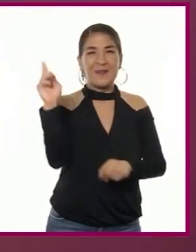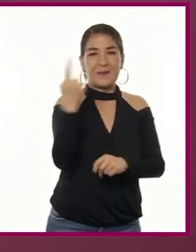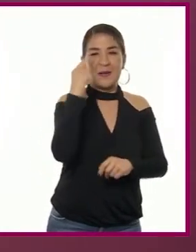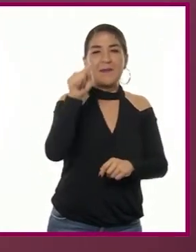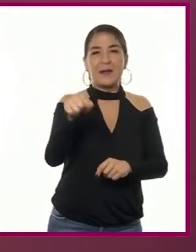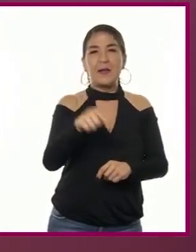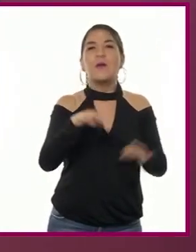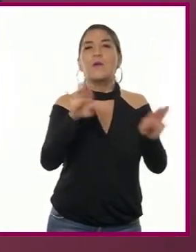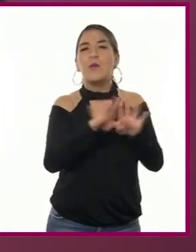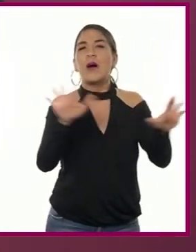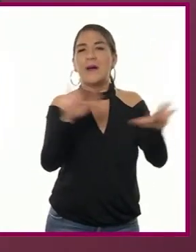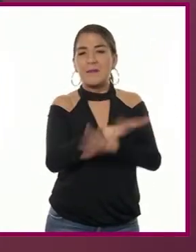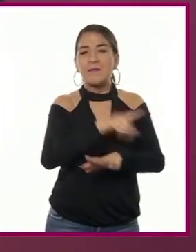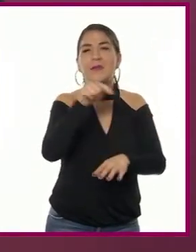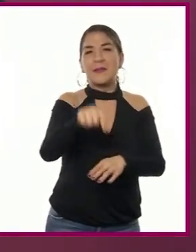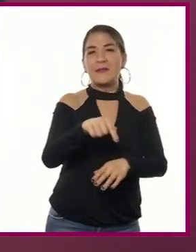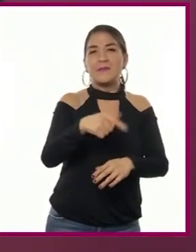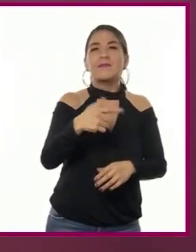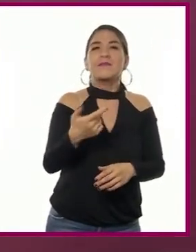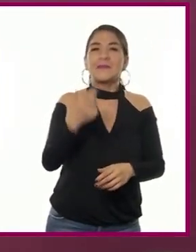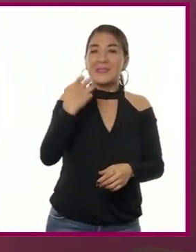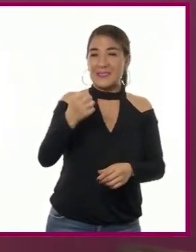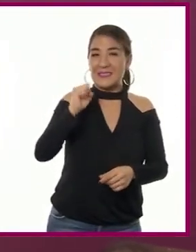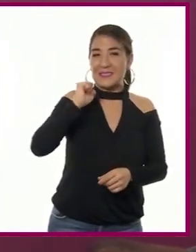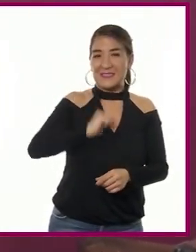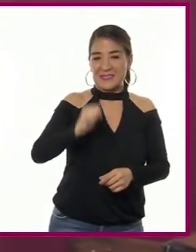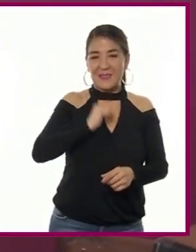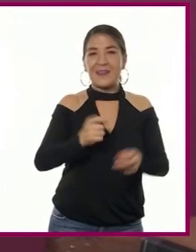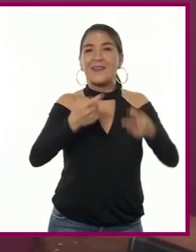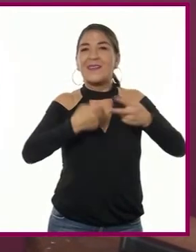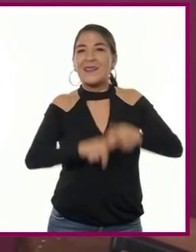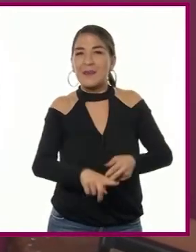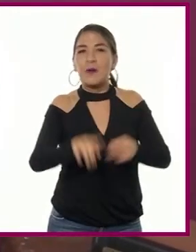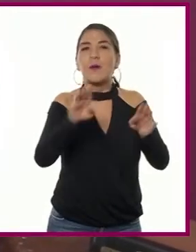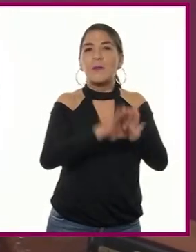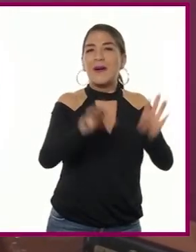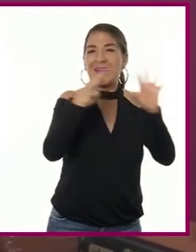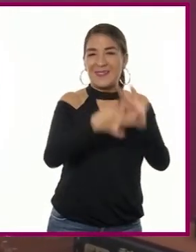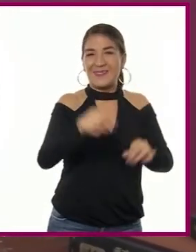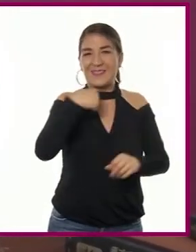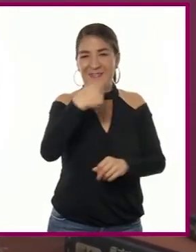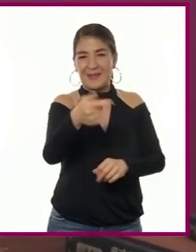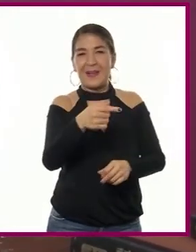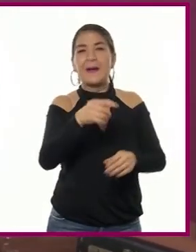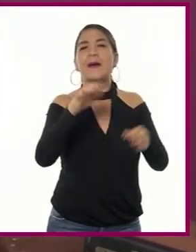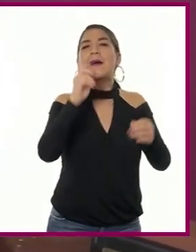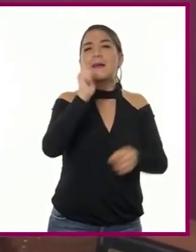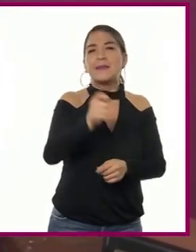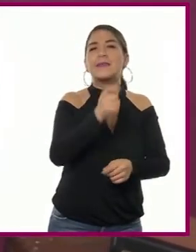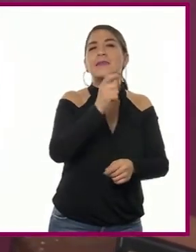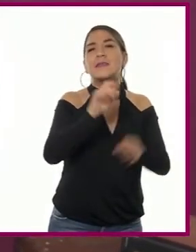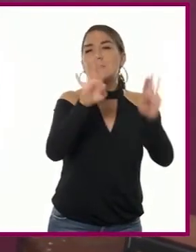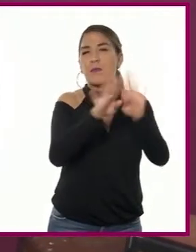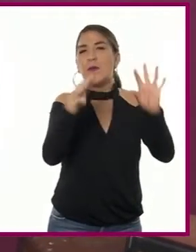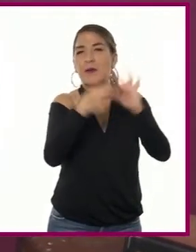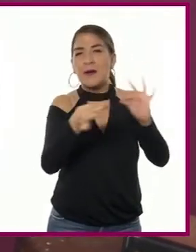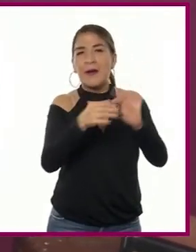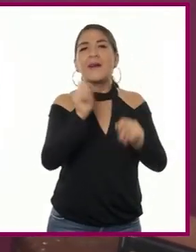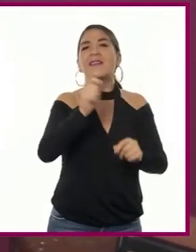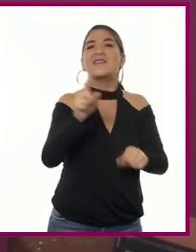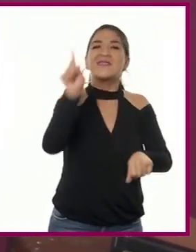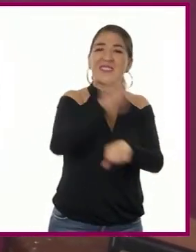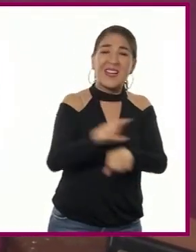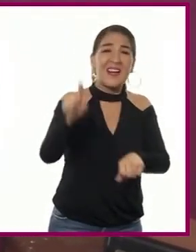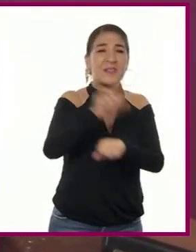cambios geopolíticos ocurridos a principios de siglo, que hemos comentado anteriormente, también impactaron en ámbitos de la vida